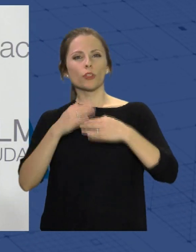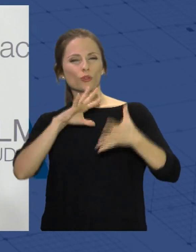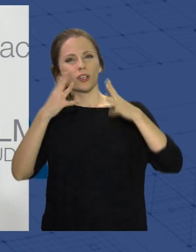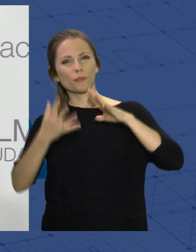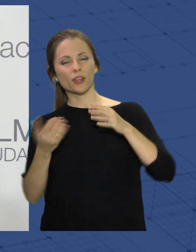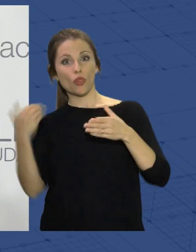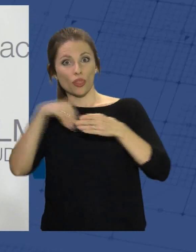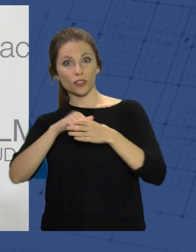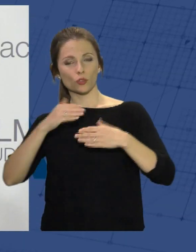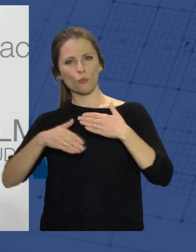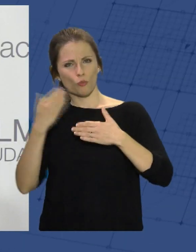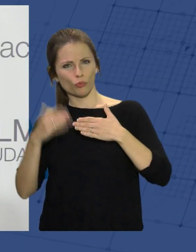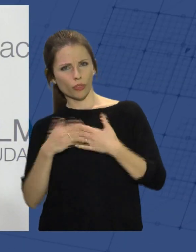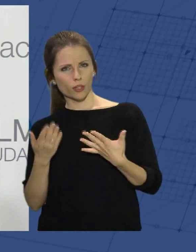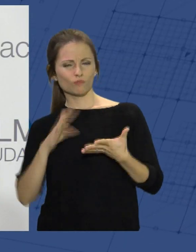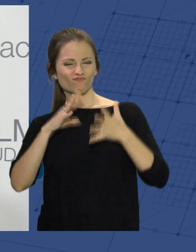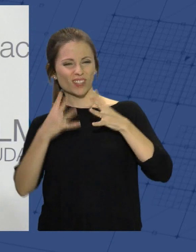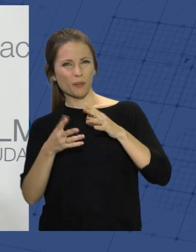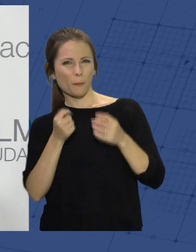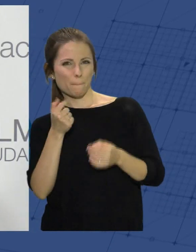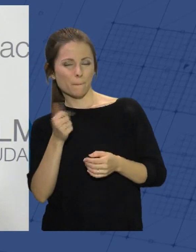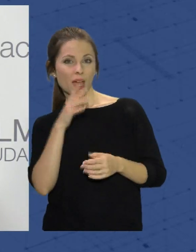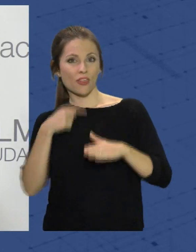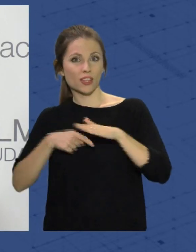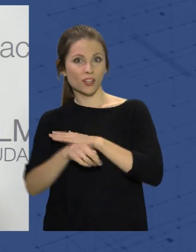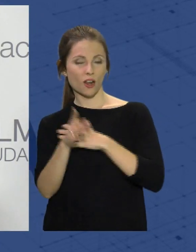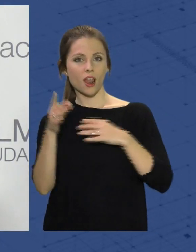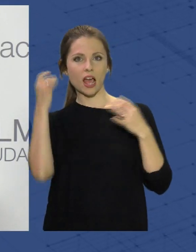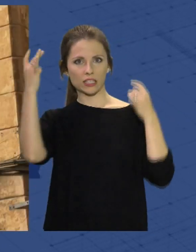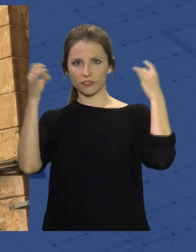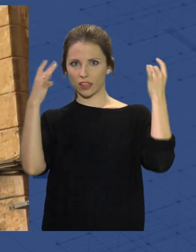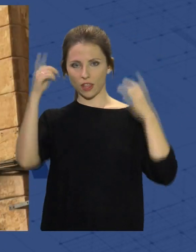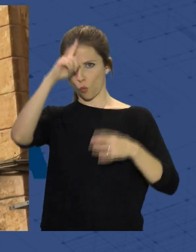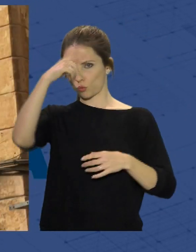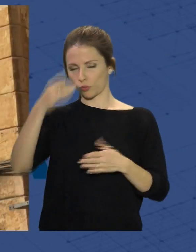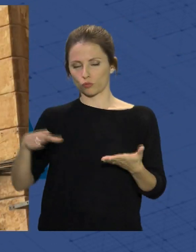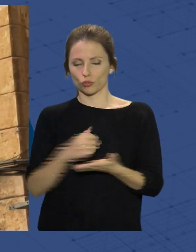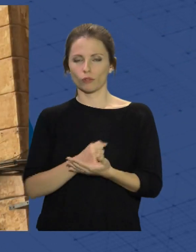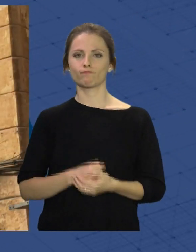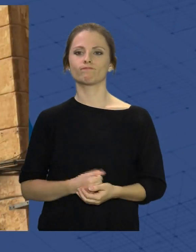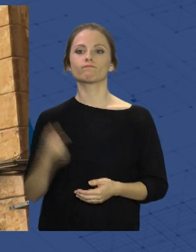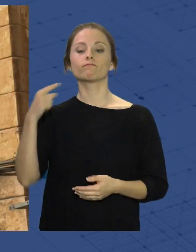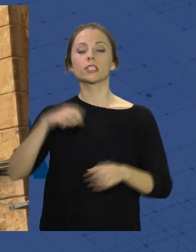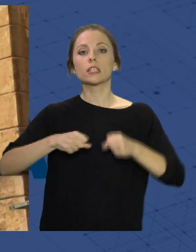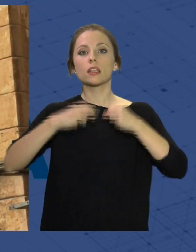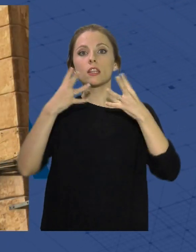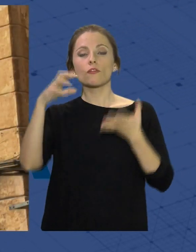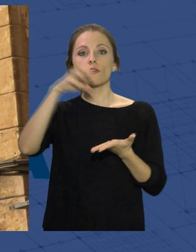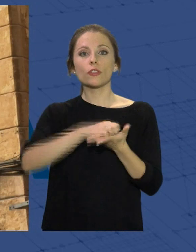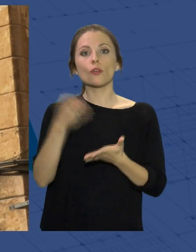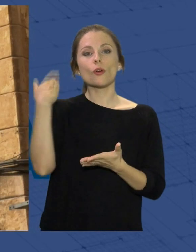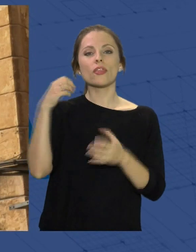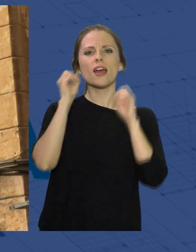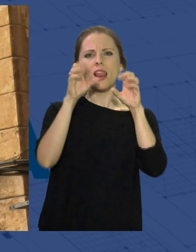dentro, versátil, donde podamos desarrollar todo tipo de actividades culturales. Este edificio fue primero un almacén de